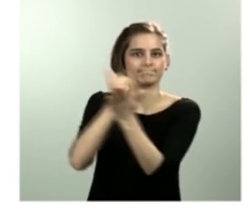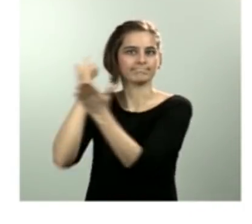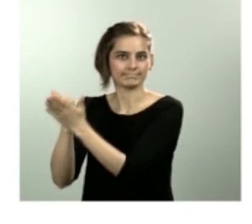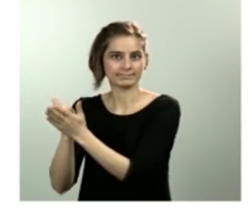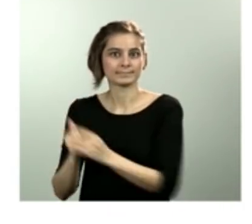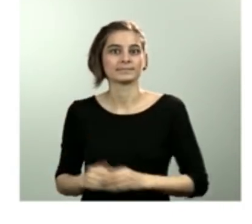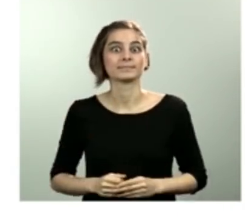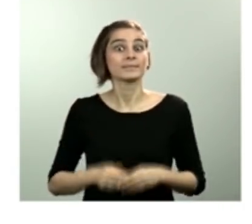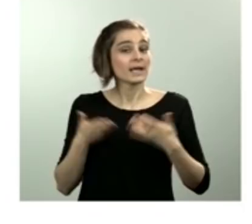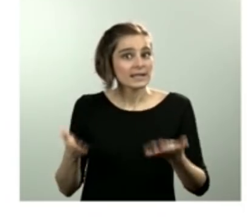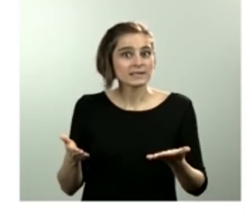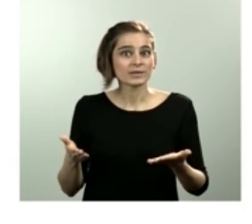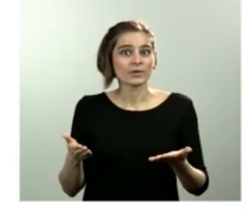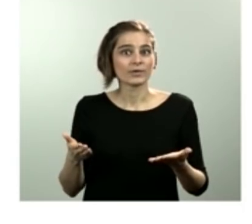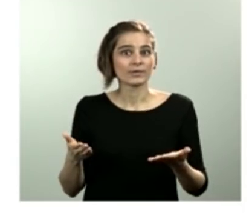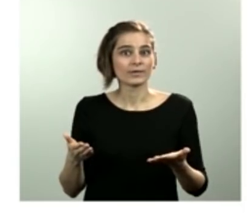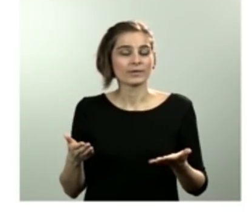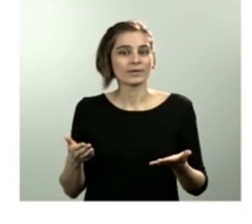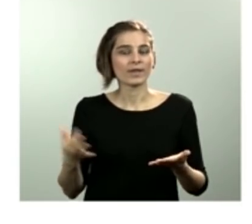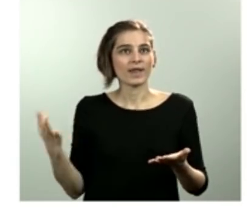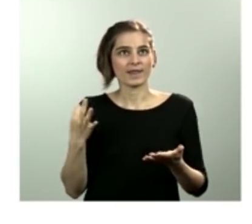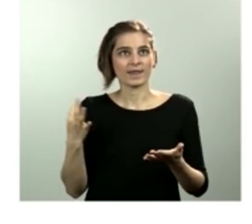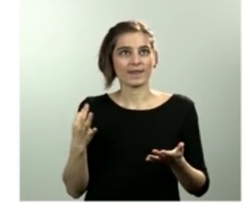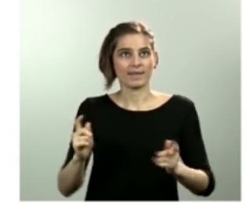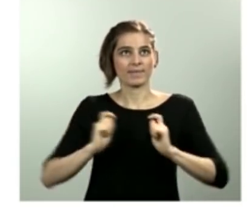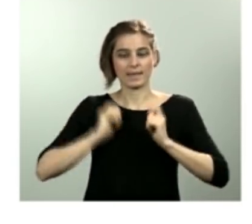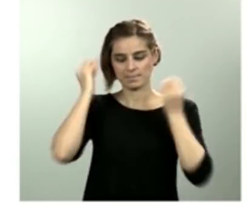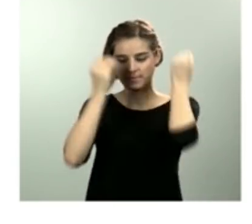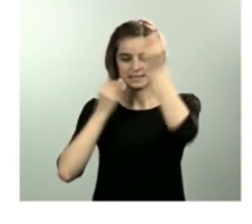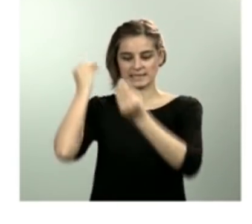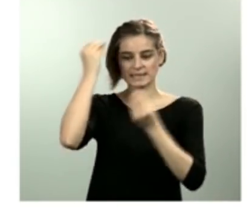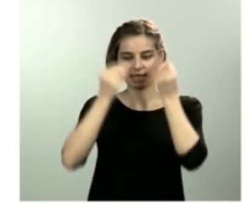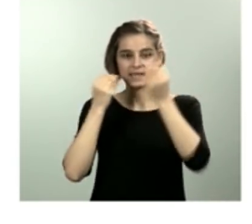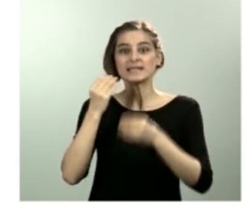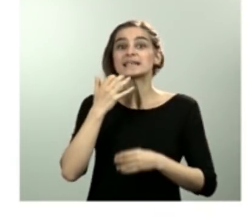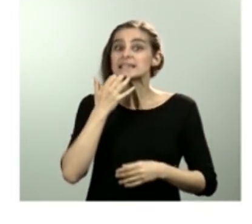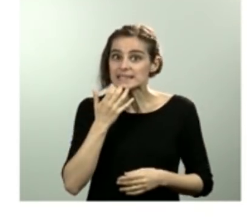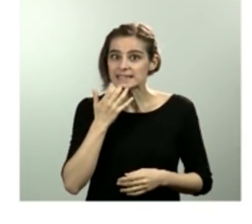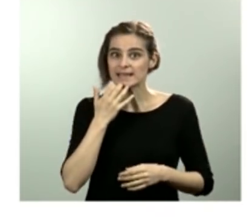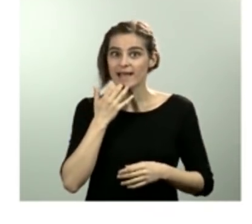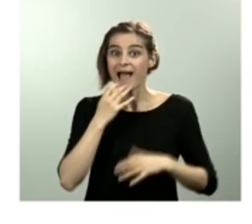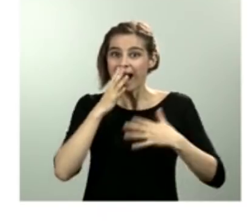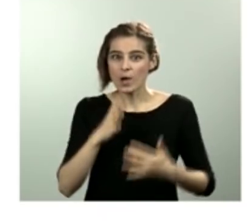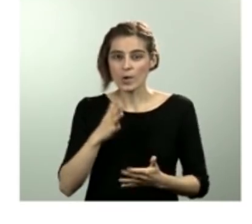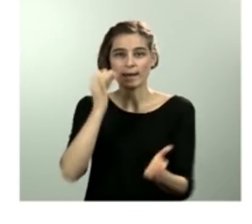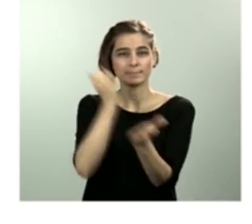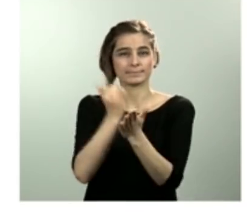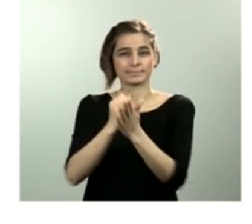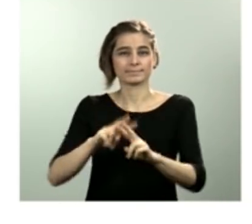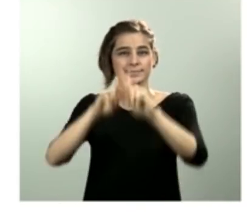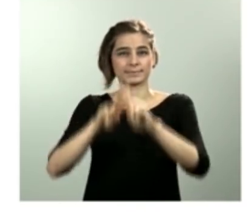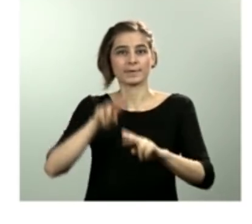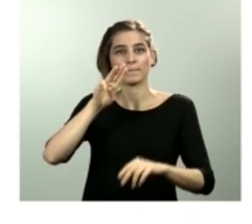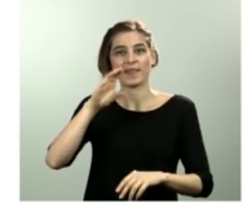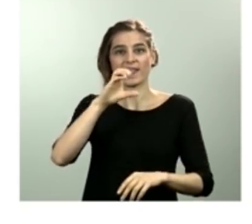lo que nos obliga es a pensar que si hacemos casi tres veces más PCRs, casi cuatro veces más PCRs,